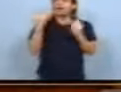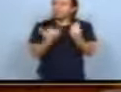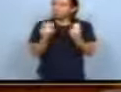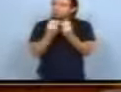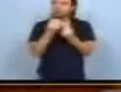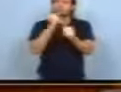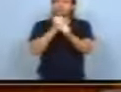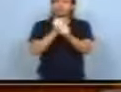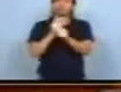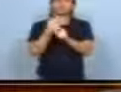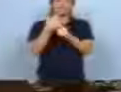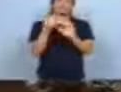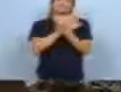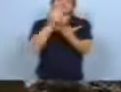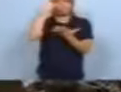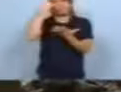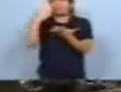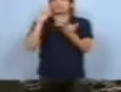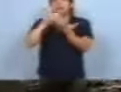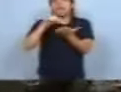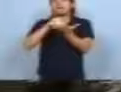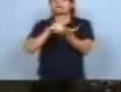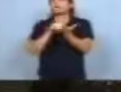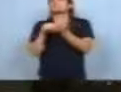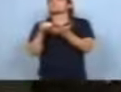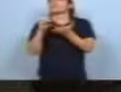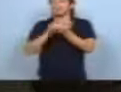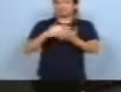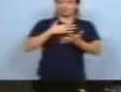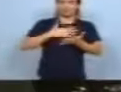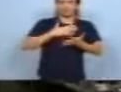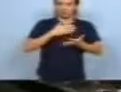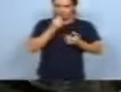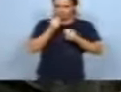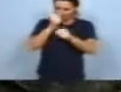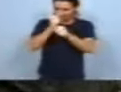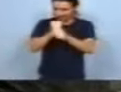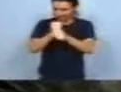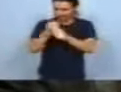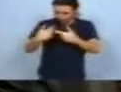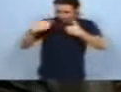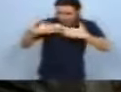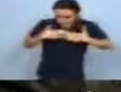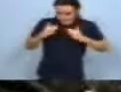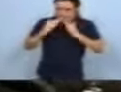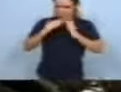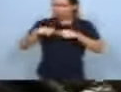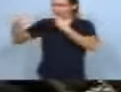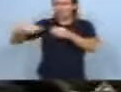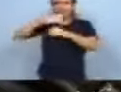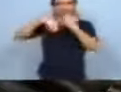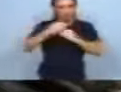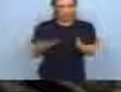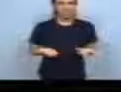digamos, más contento, porque vos estás haciendo para tu casa, para tu familia,